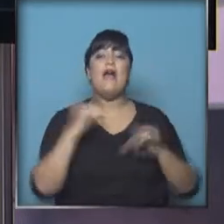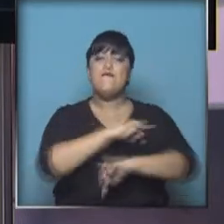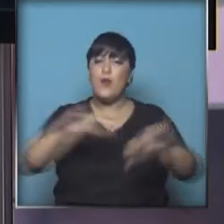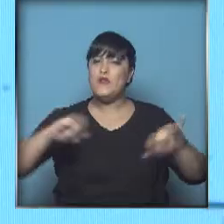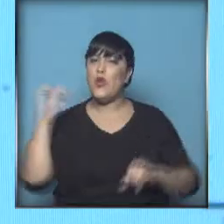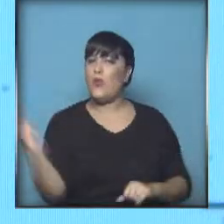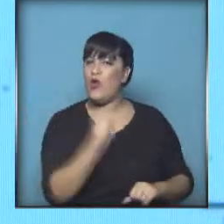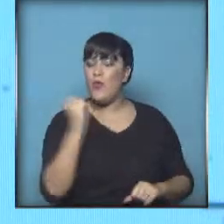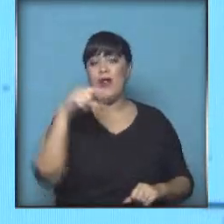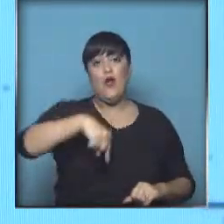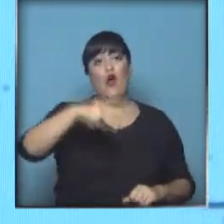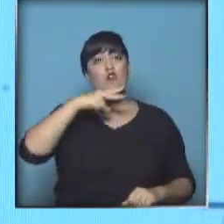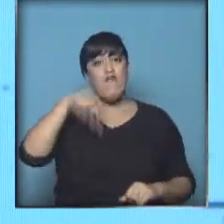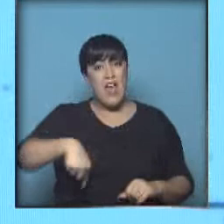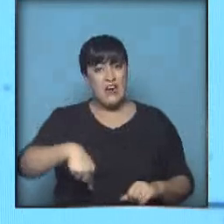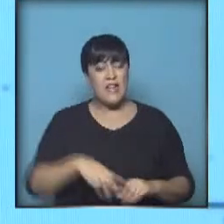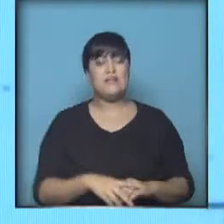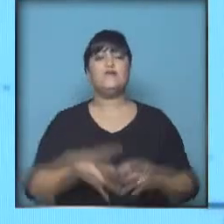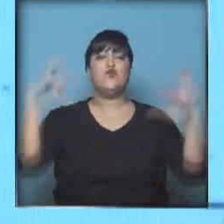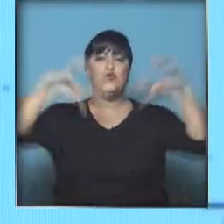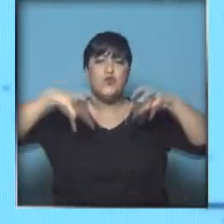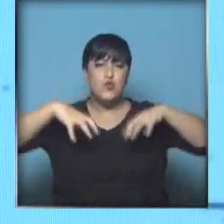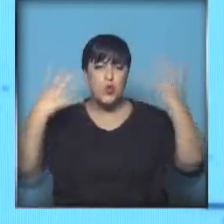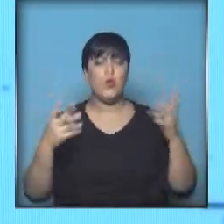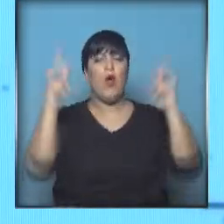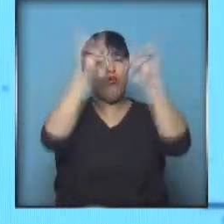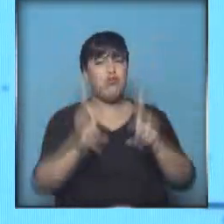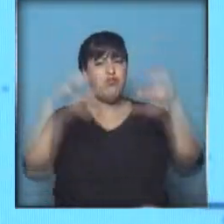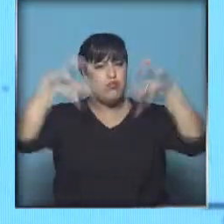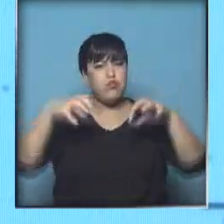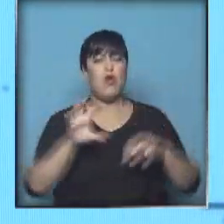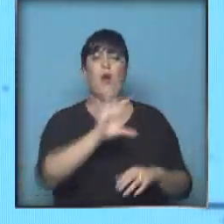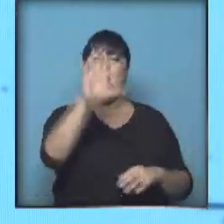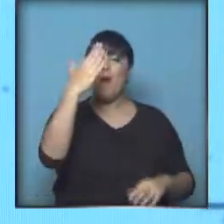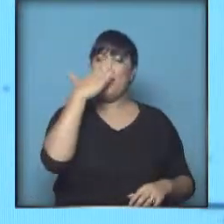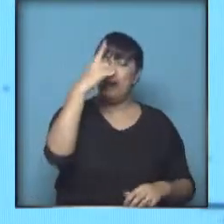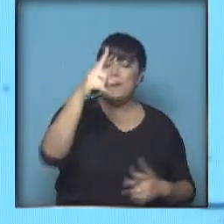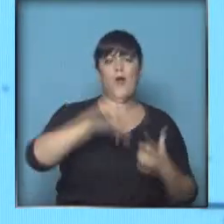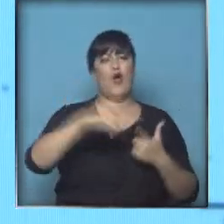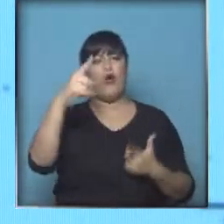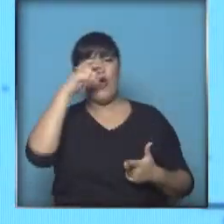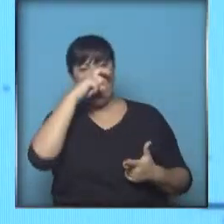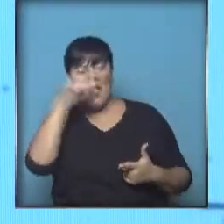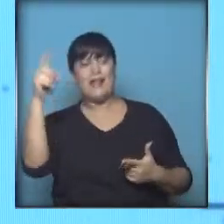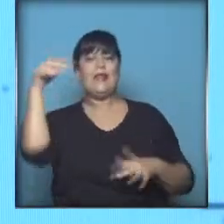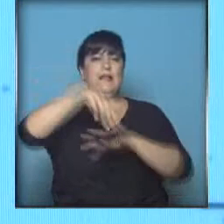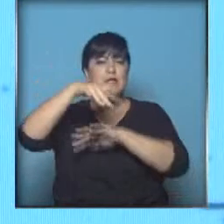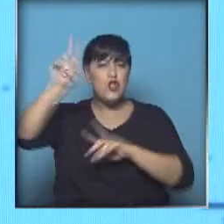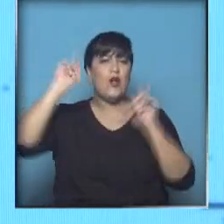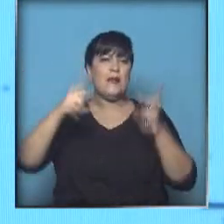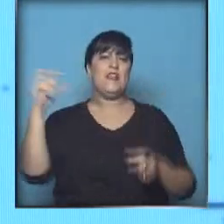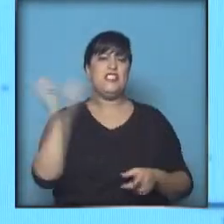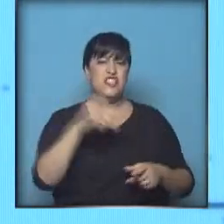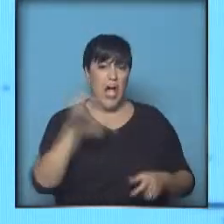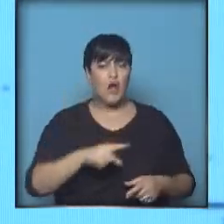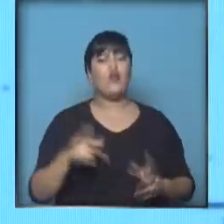El último día de la semana, hoy viernes, las lluvias y tormentas se quedan en el litoral, la provincia de Corrientes, porciones de emisiones, también de Chaco, en